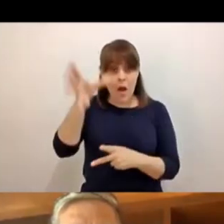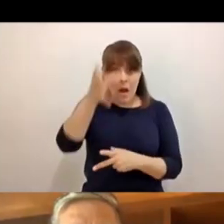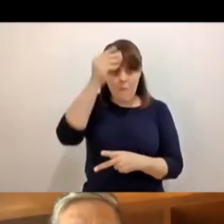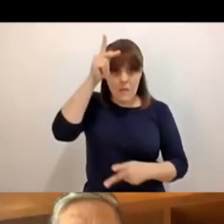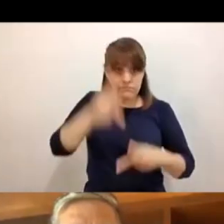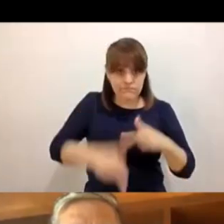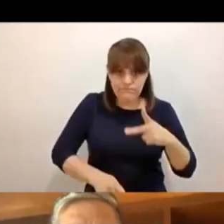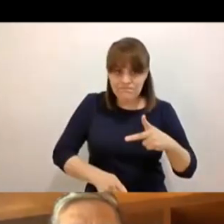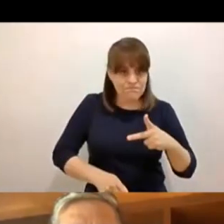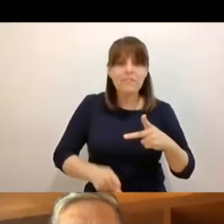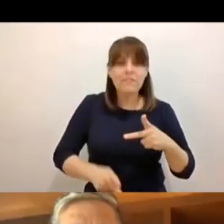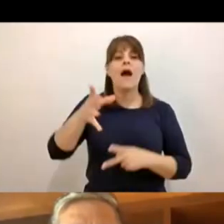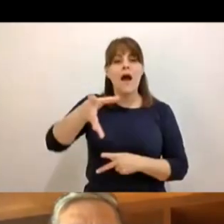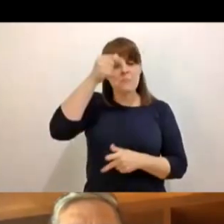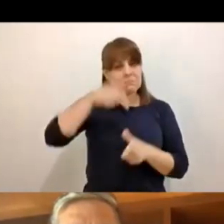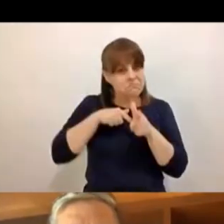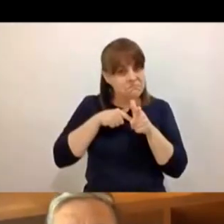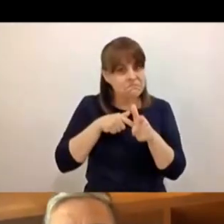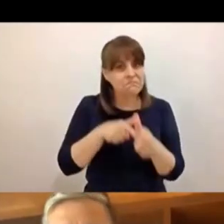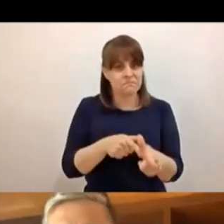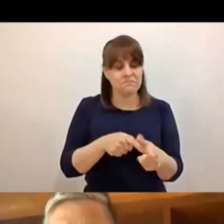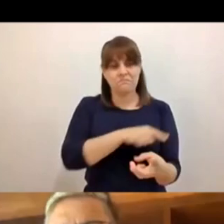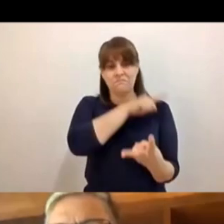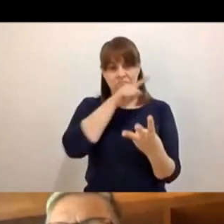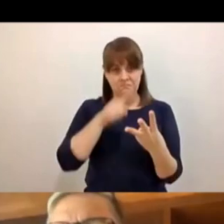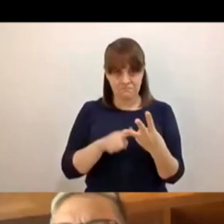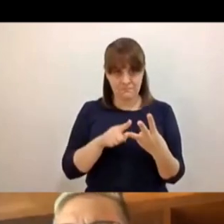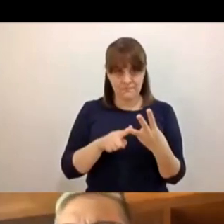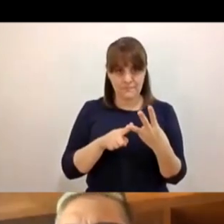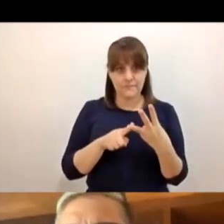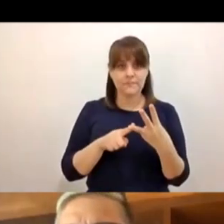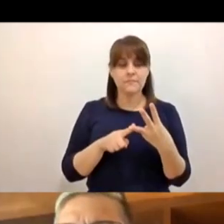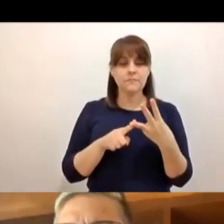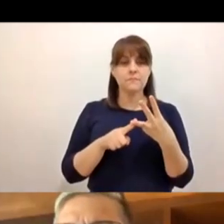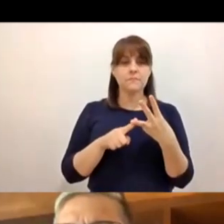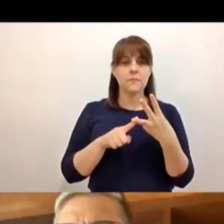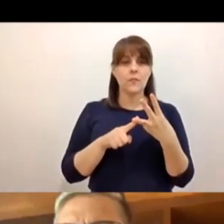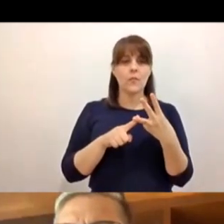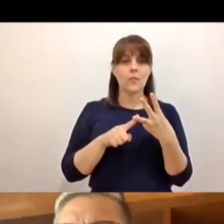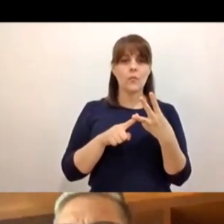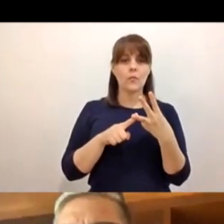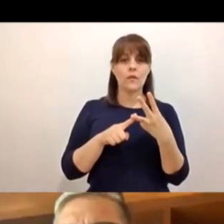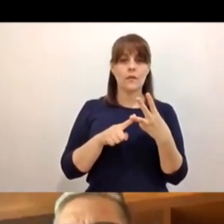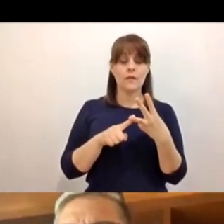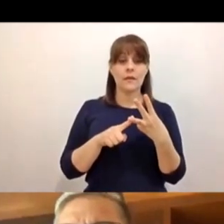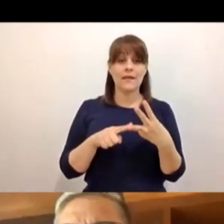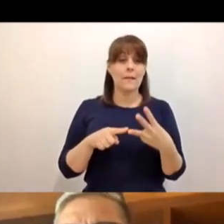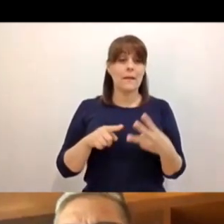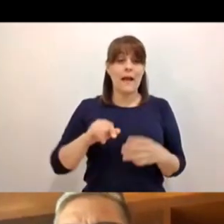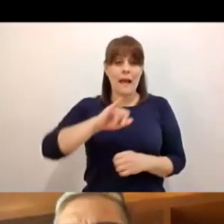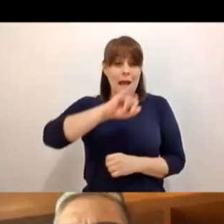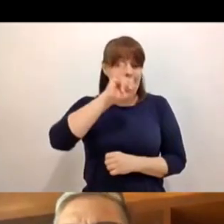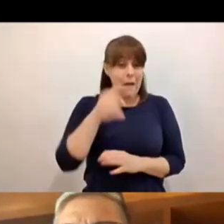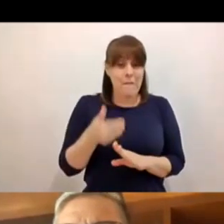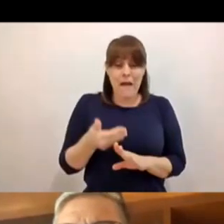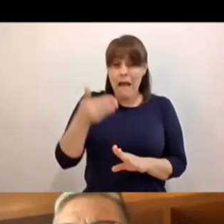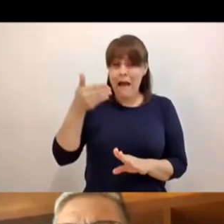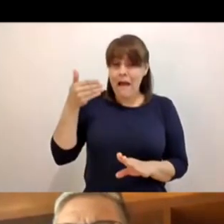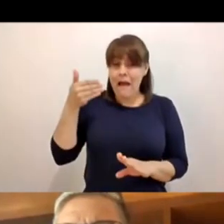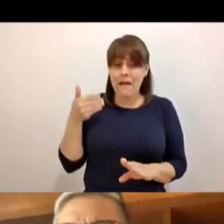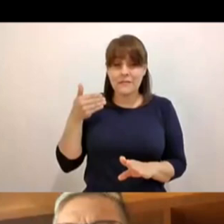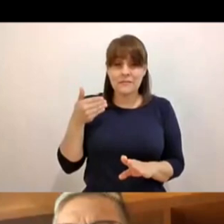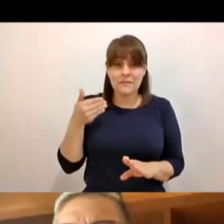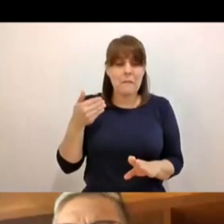Tercer punto es que nunca nadie pensó en sustituir